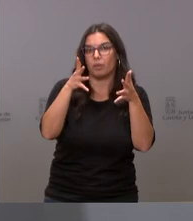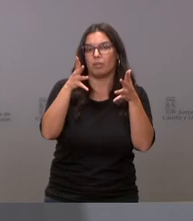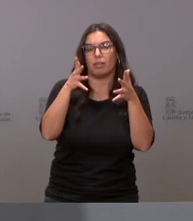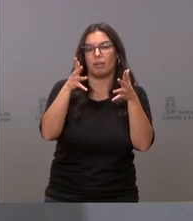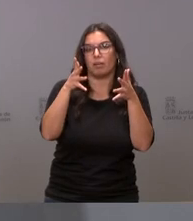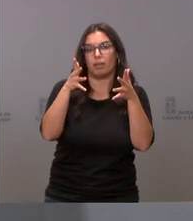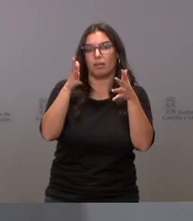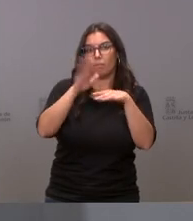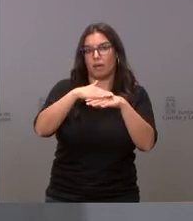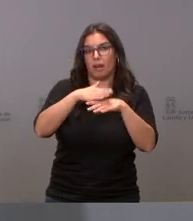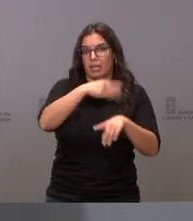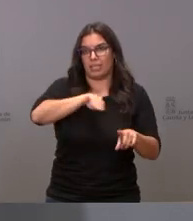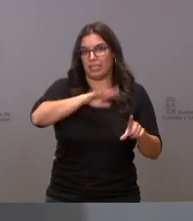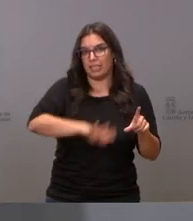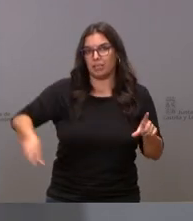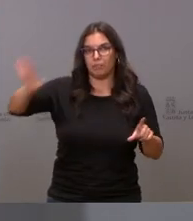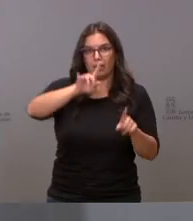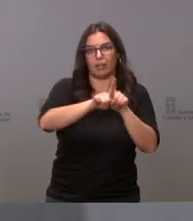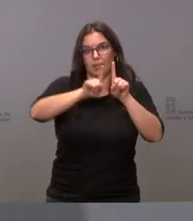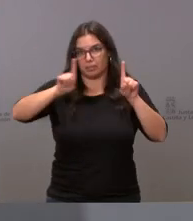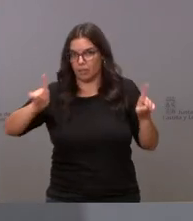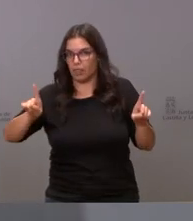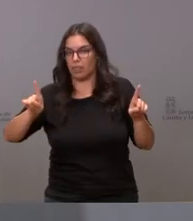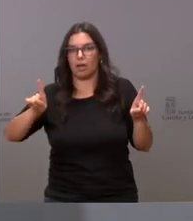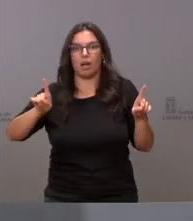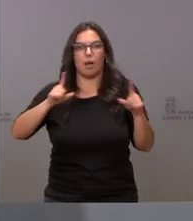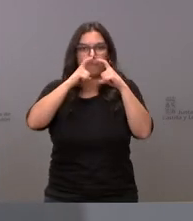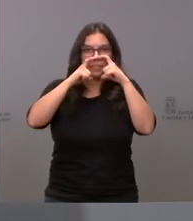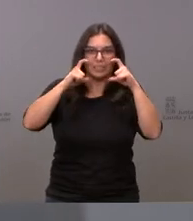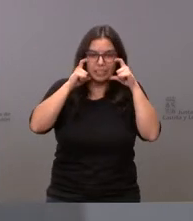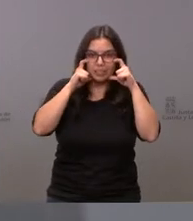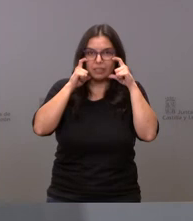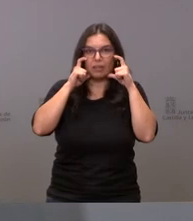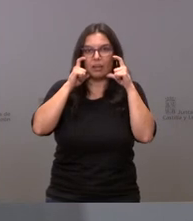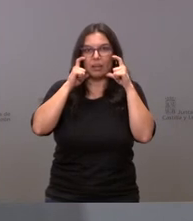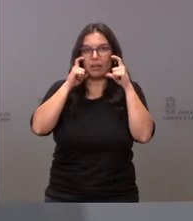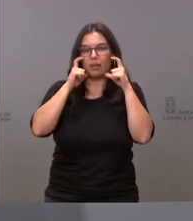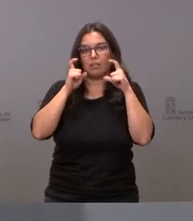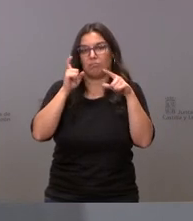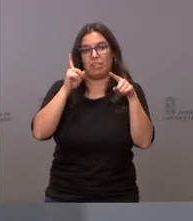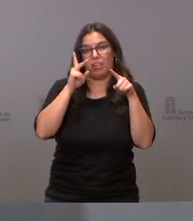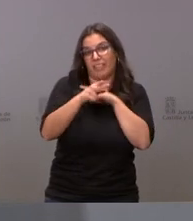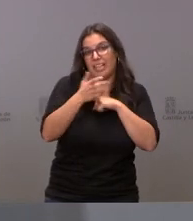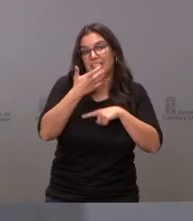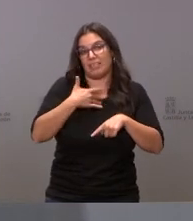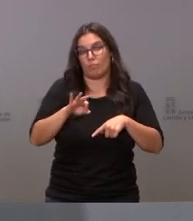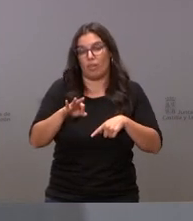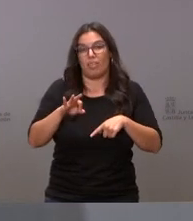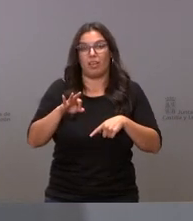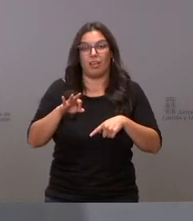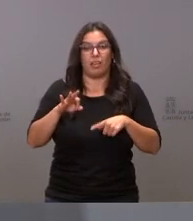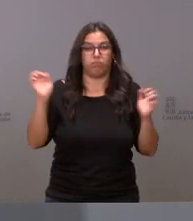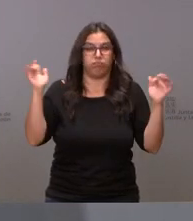el conjunto del Estado mantener la distancia de seguridad la mascarilla y evitar en lo posible las situaciones de